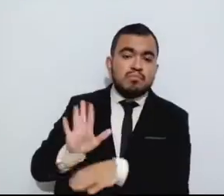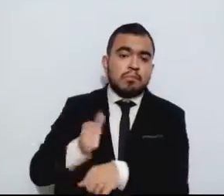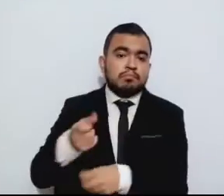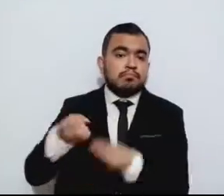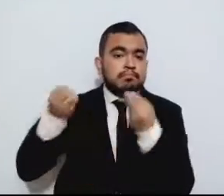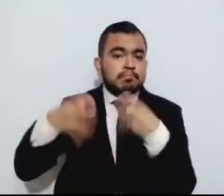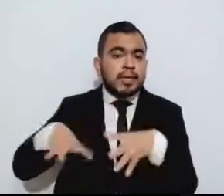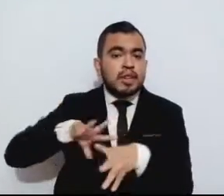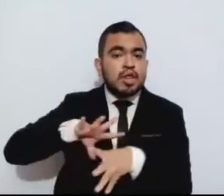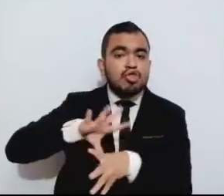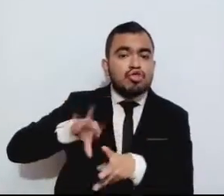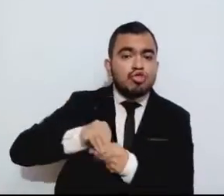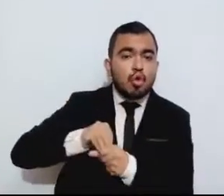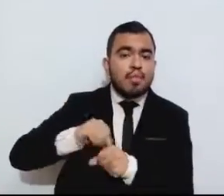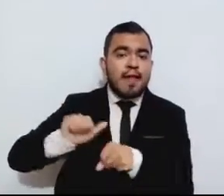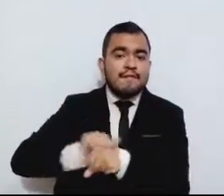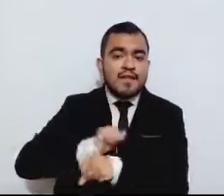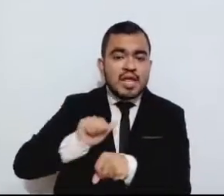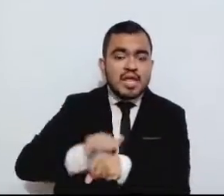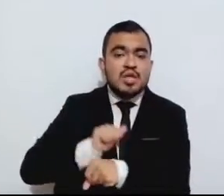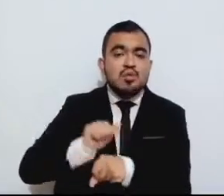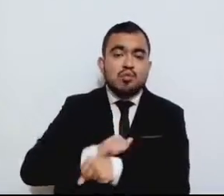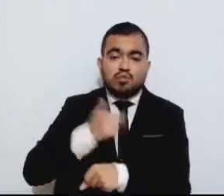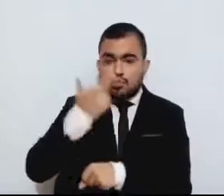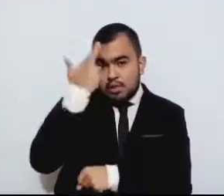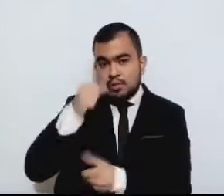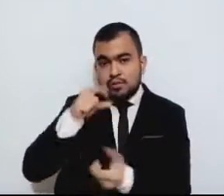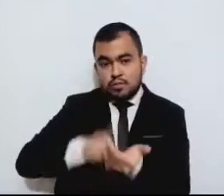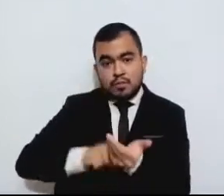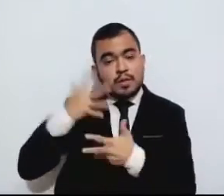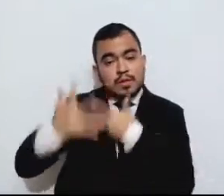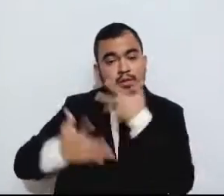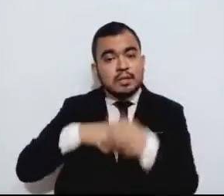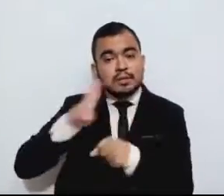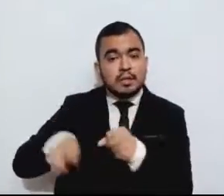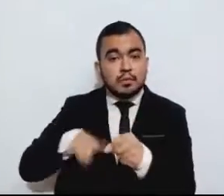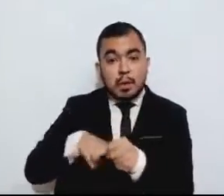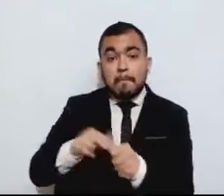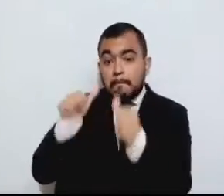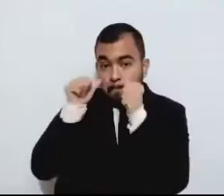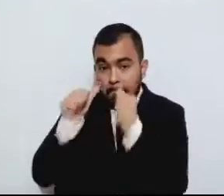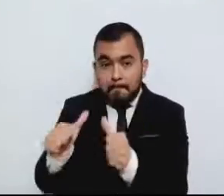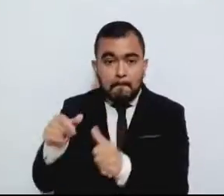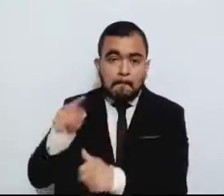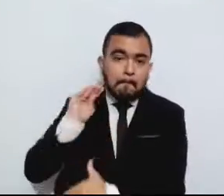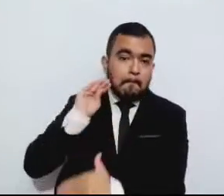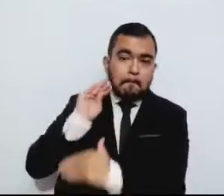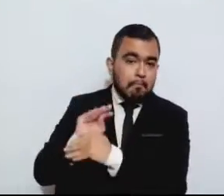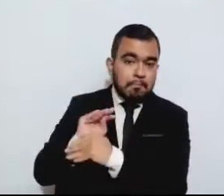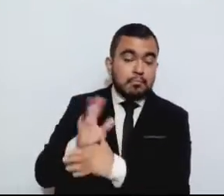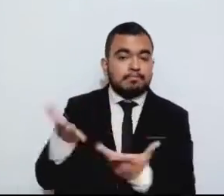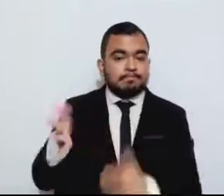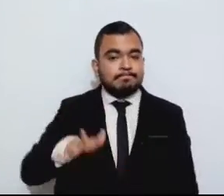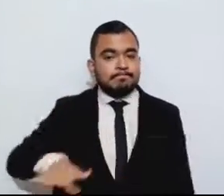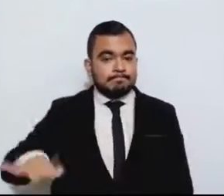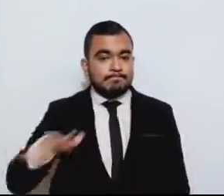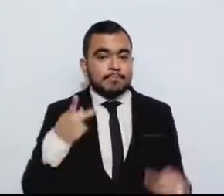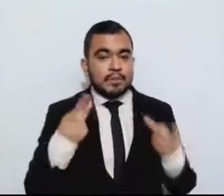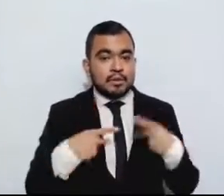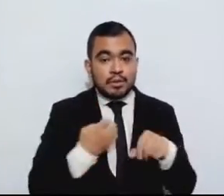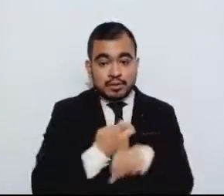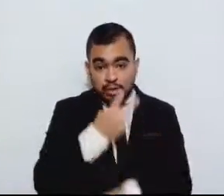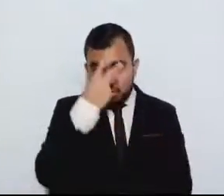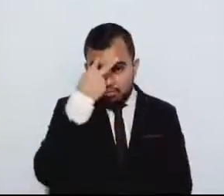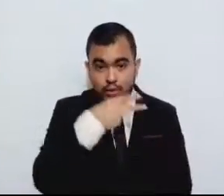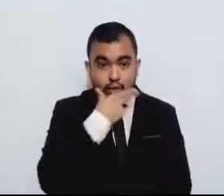parciales de sus vehículos causadas por algún desastre natural. Las y los mexiquenses tienen que pagar al Estado